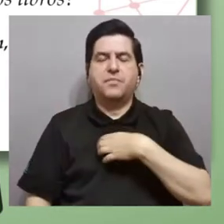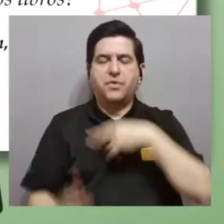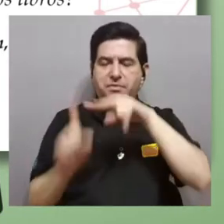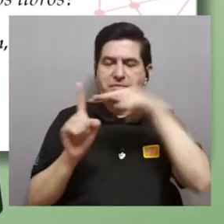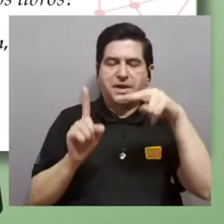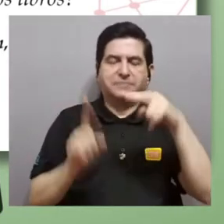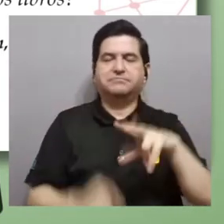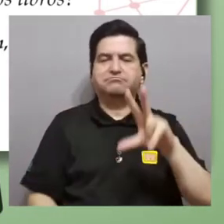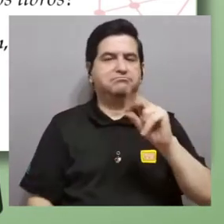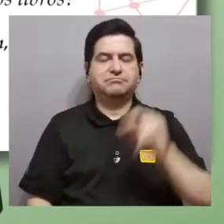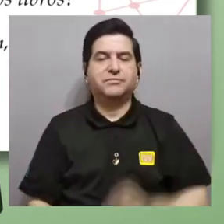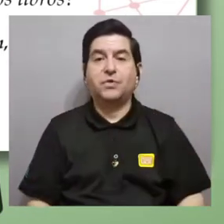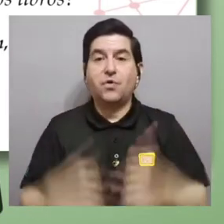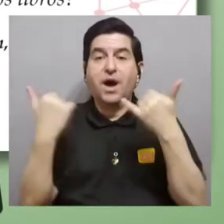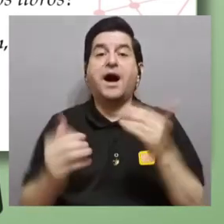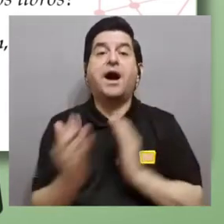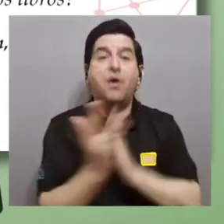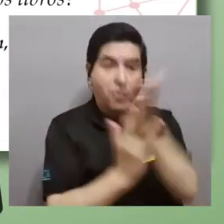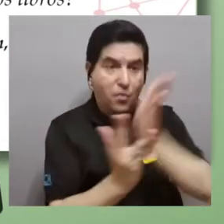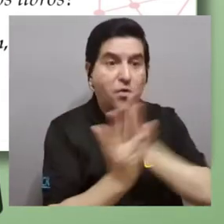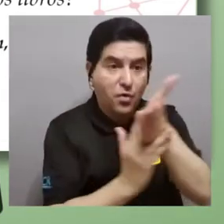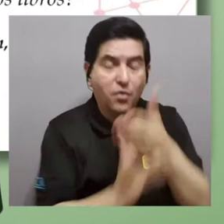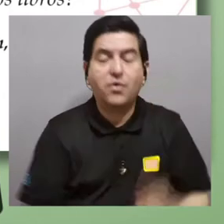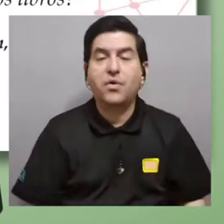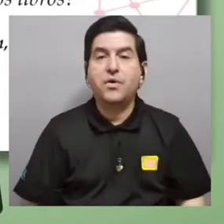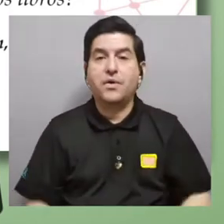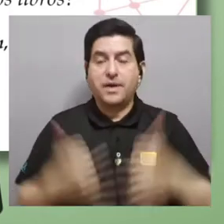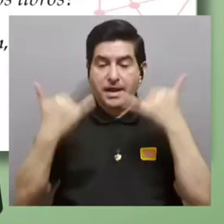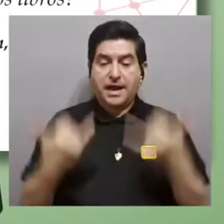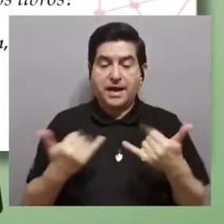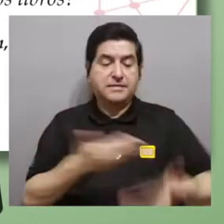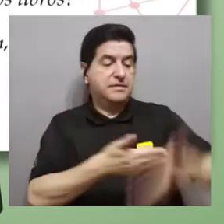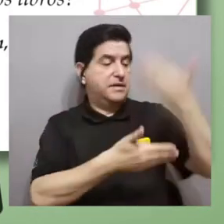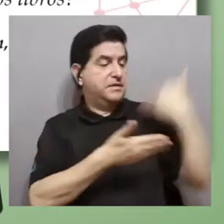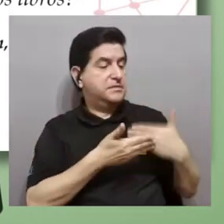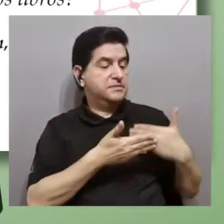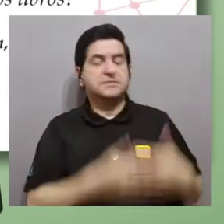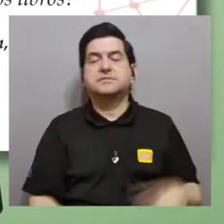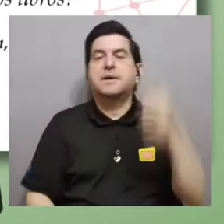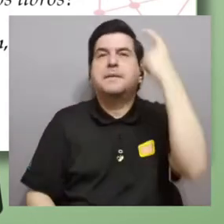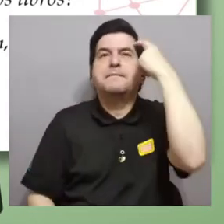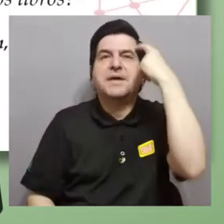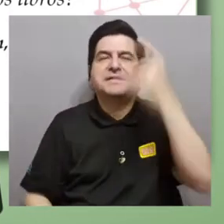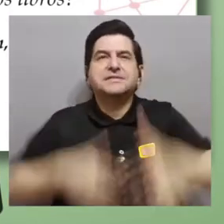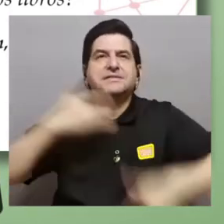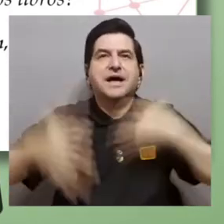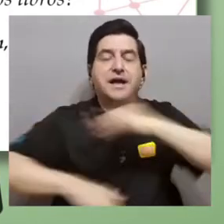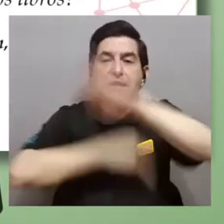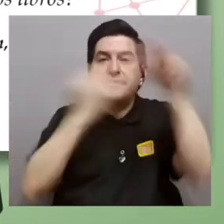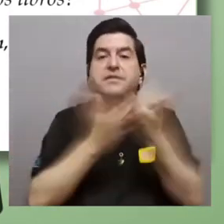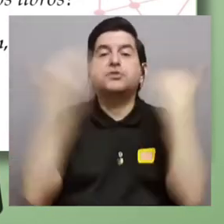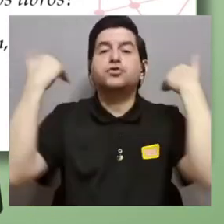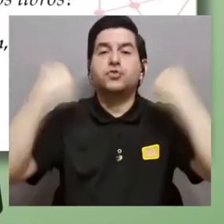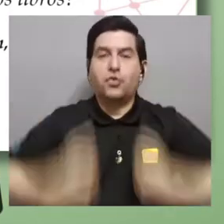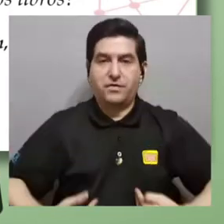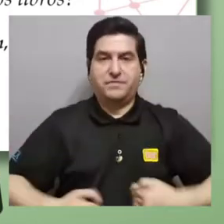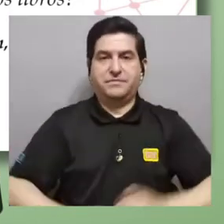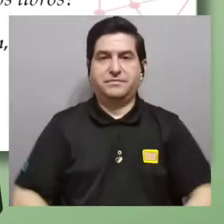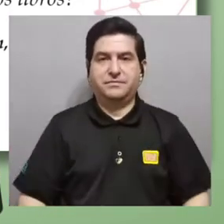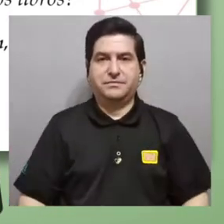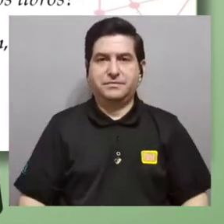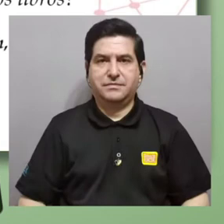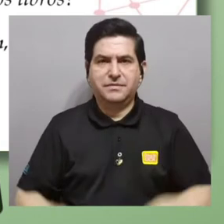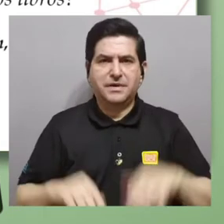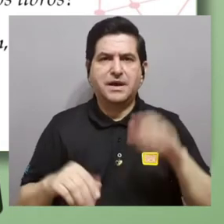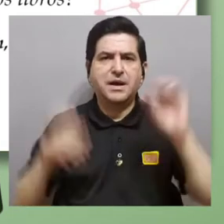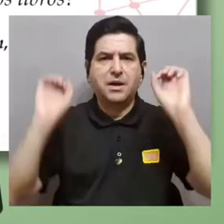ofrece su propio punto de vista pues tiene el alcance de su mano el presente y el pasado el pensar y el sentir de toda la